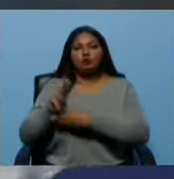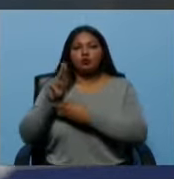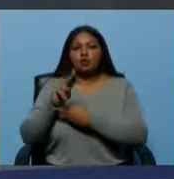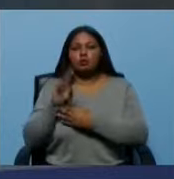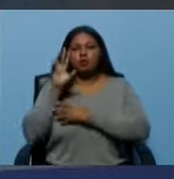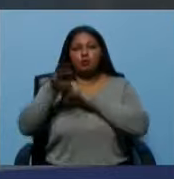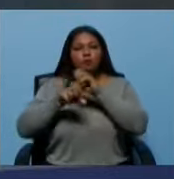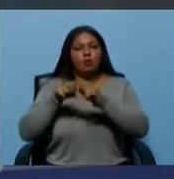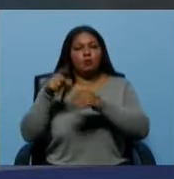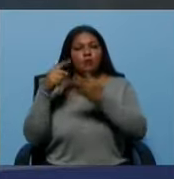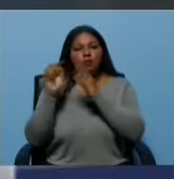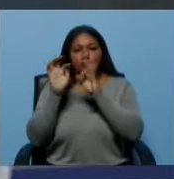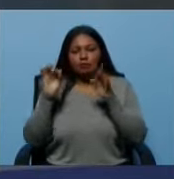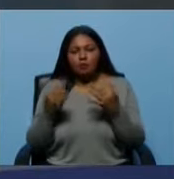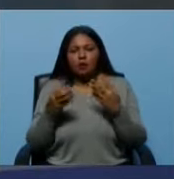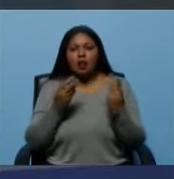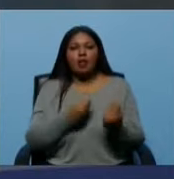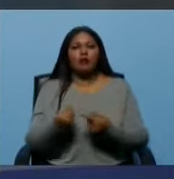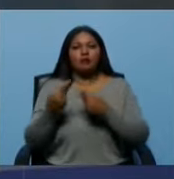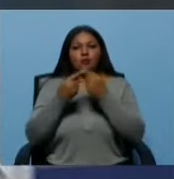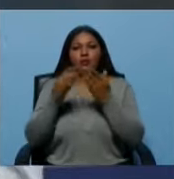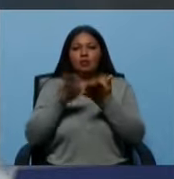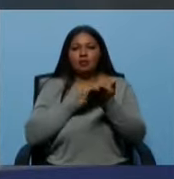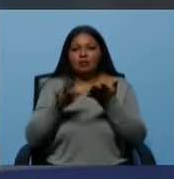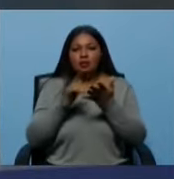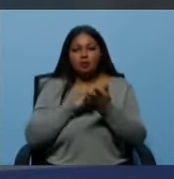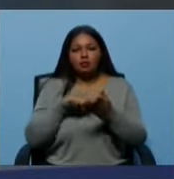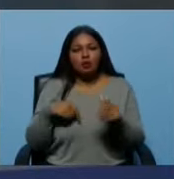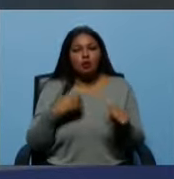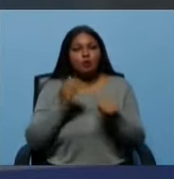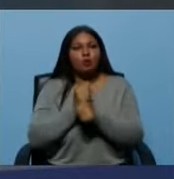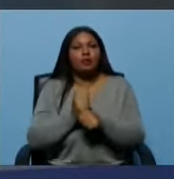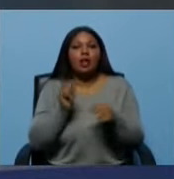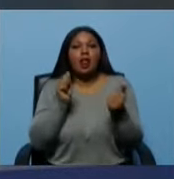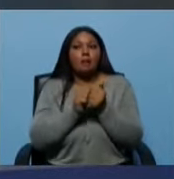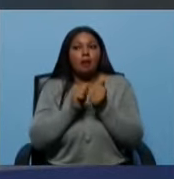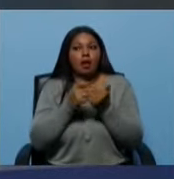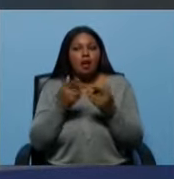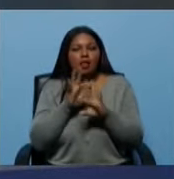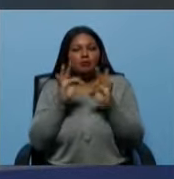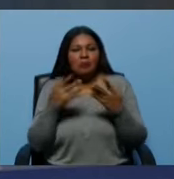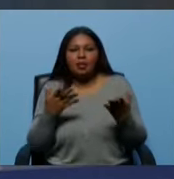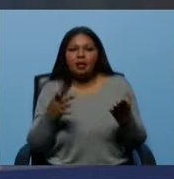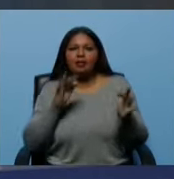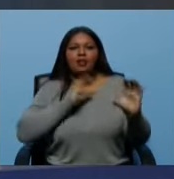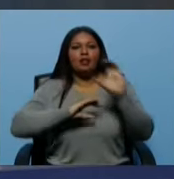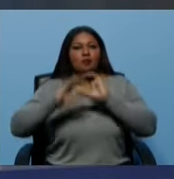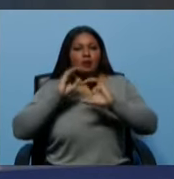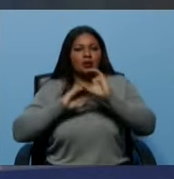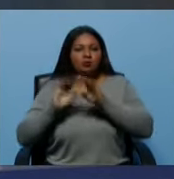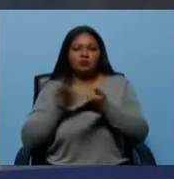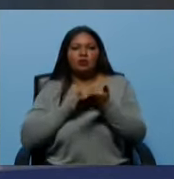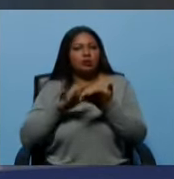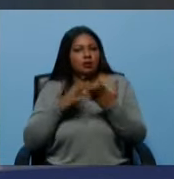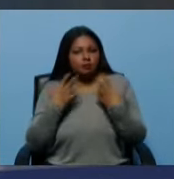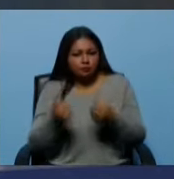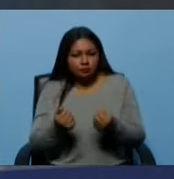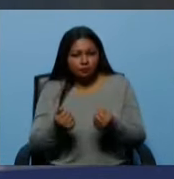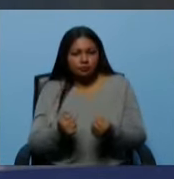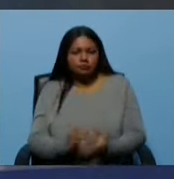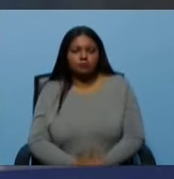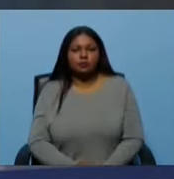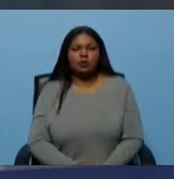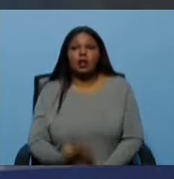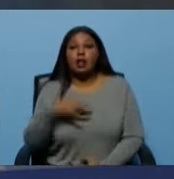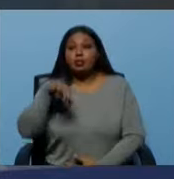compramos por ahí, estamos en la economía digital, a veces a todos consiguen sus parejas a través de la comunicación digital. Entonces, el Estado